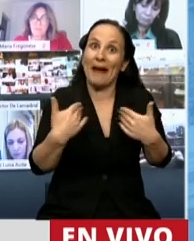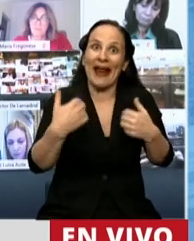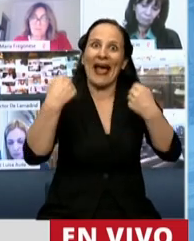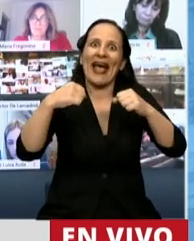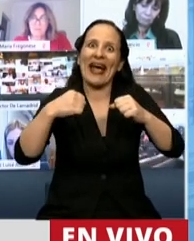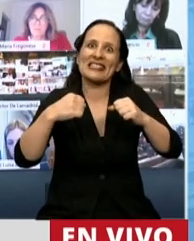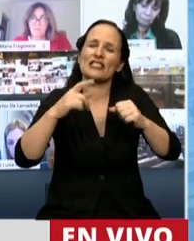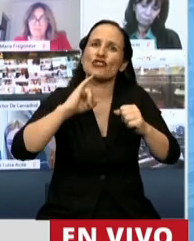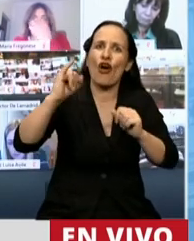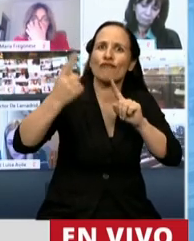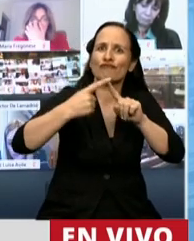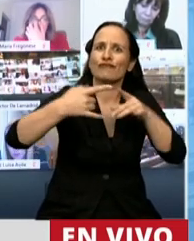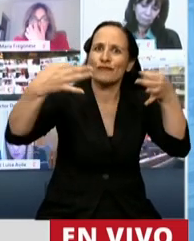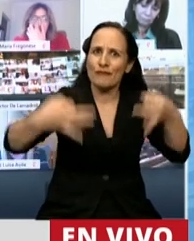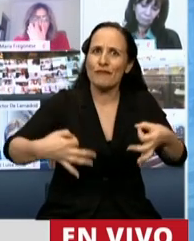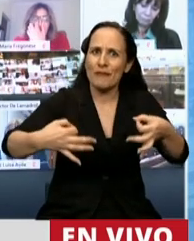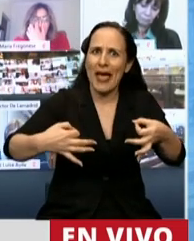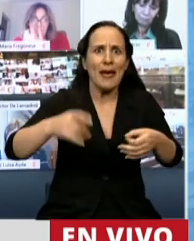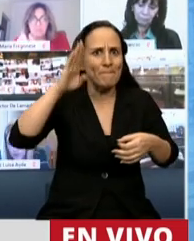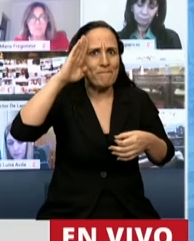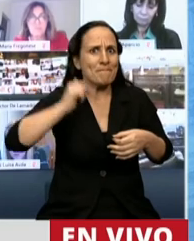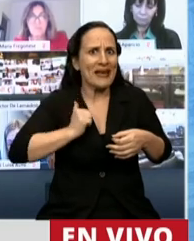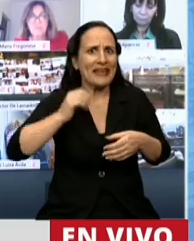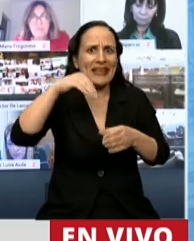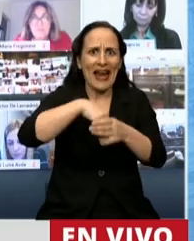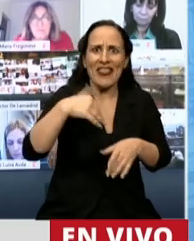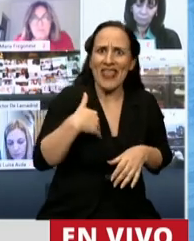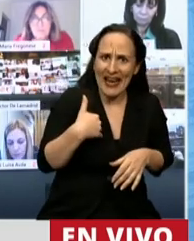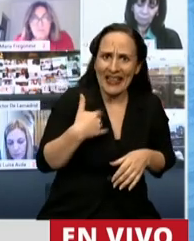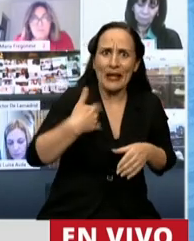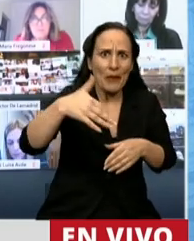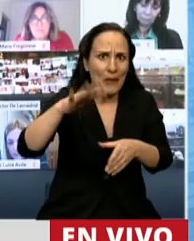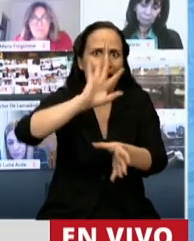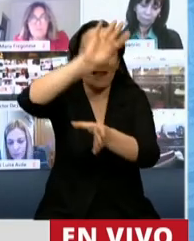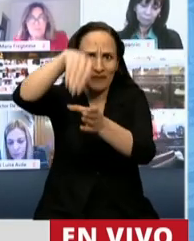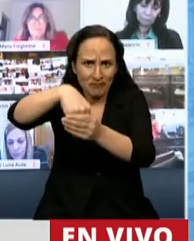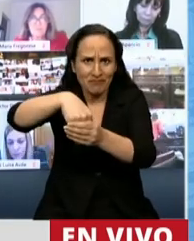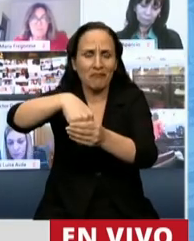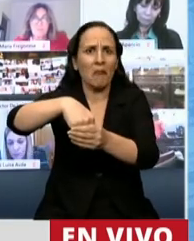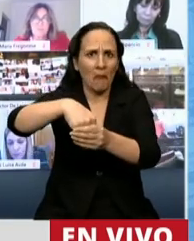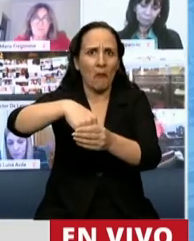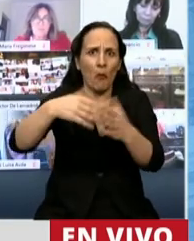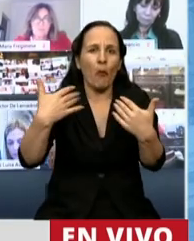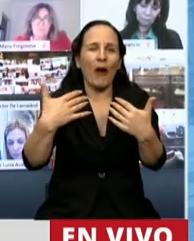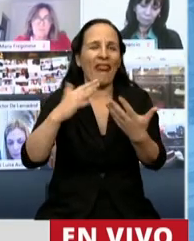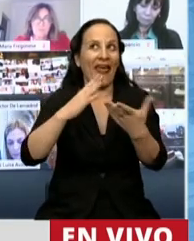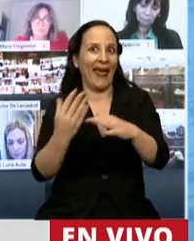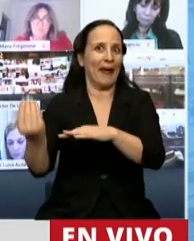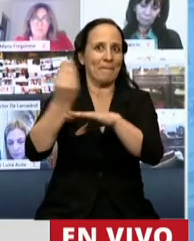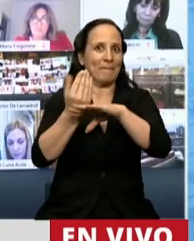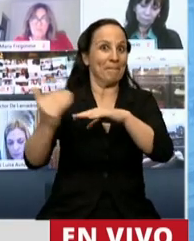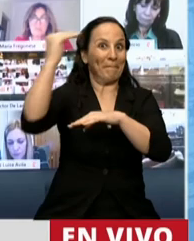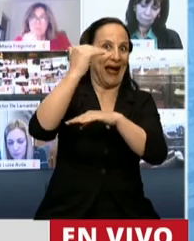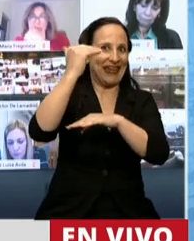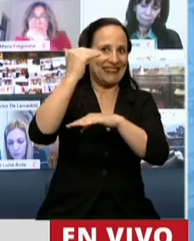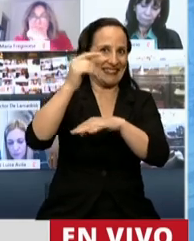en su plenitud y permitir que los militares argentinos que van a intervenir lo hagan desde lugares de mayor participación